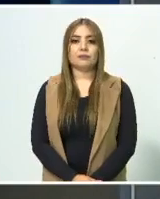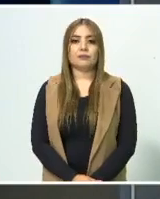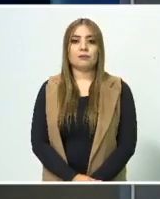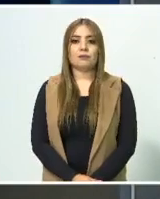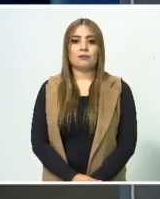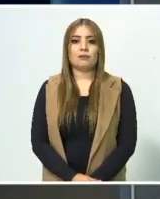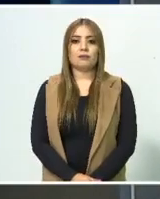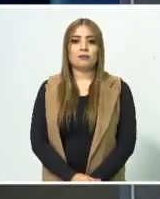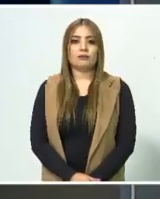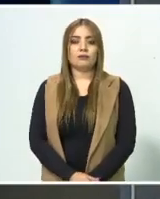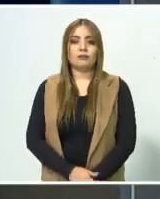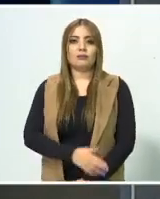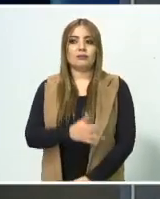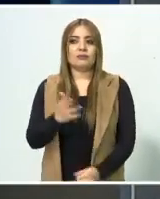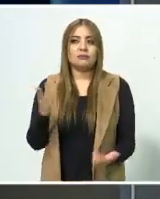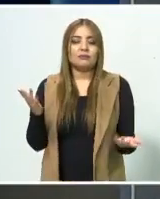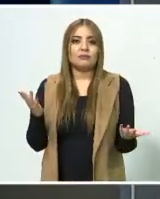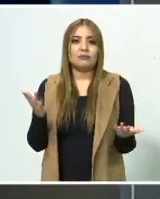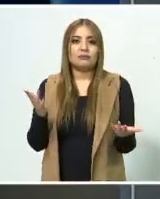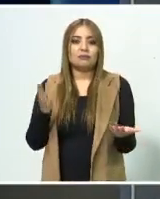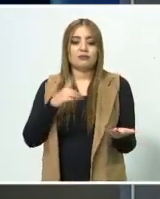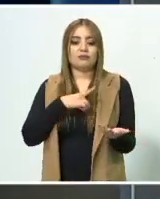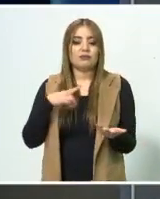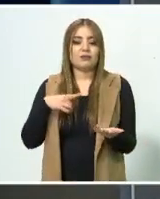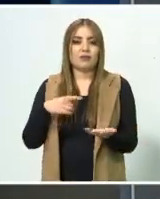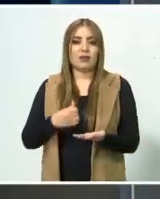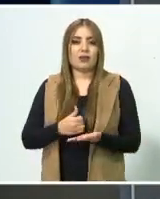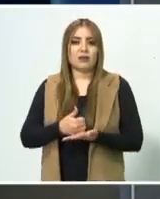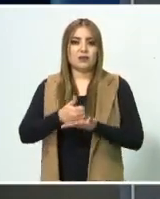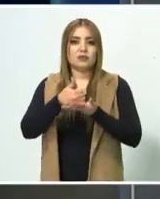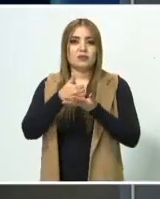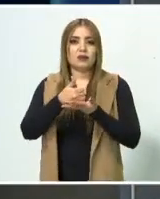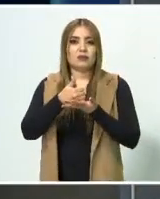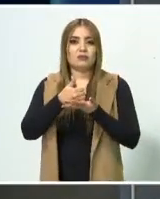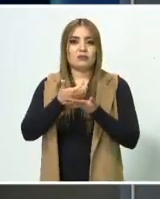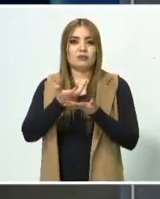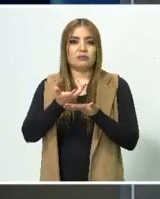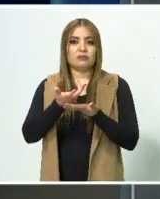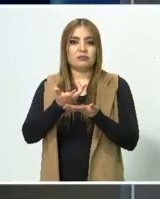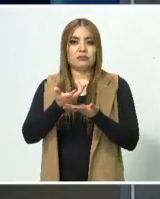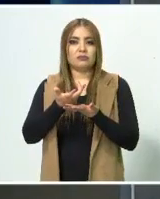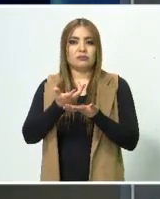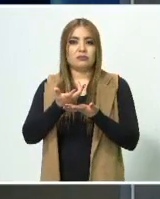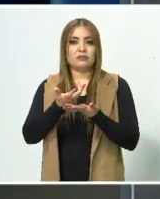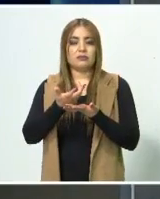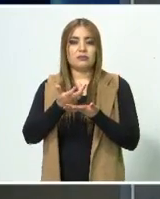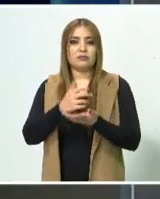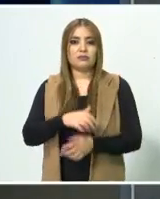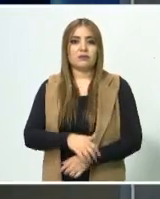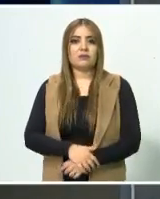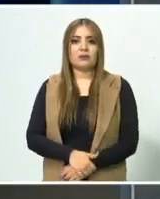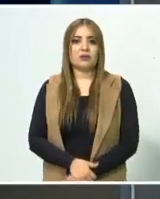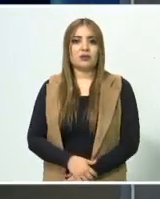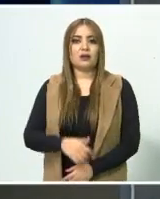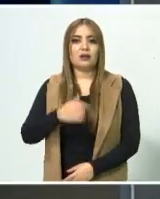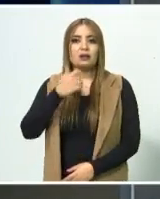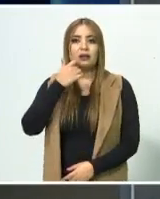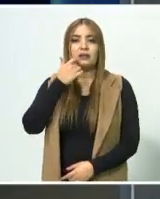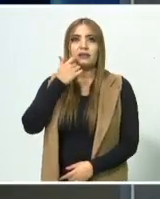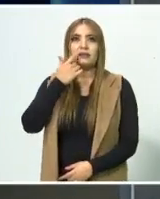No hay más que ayudar, es decir, no queremos migrantes,